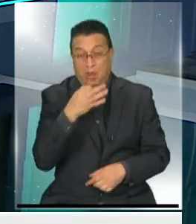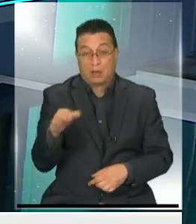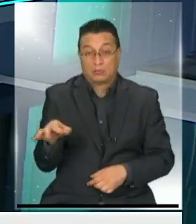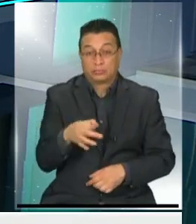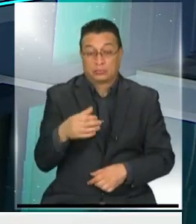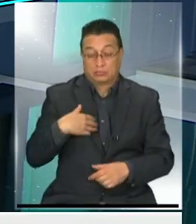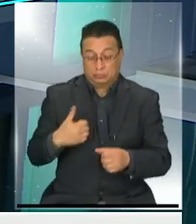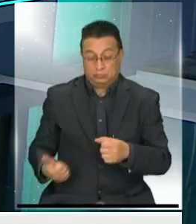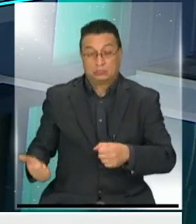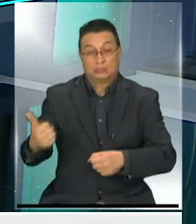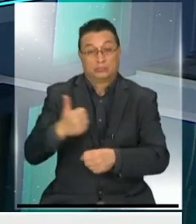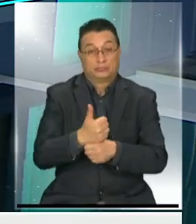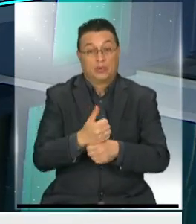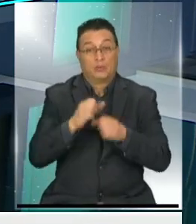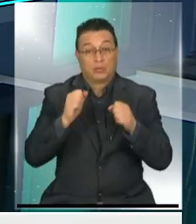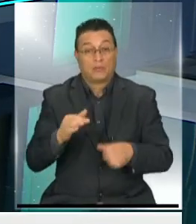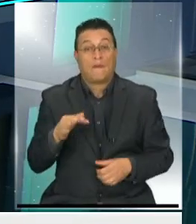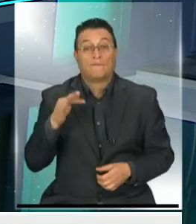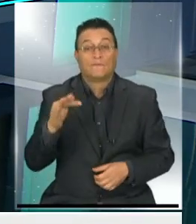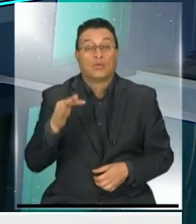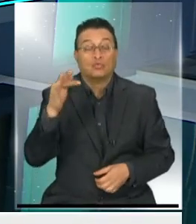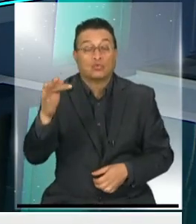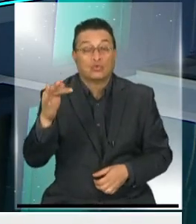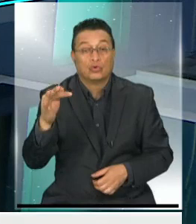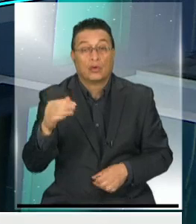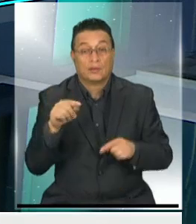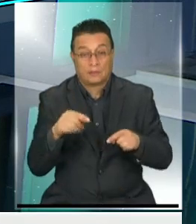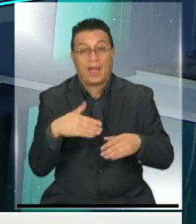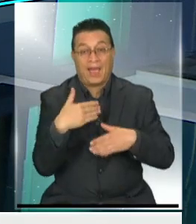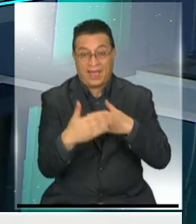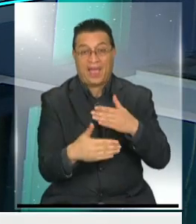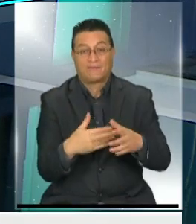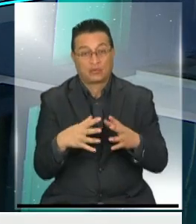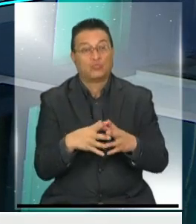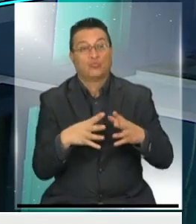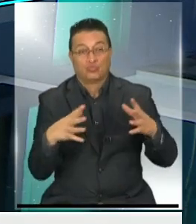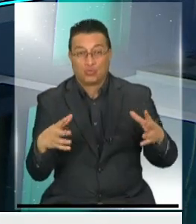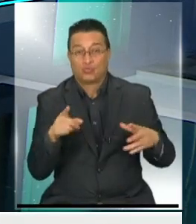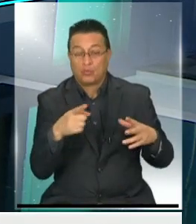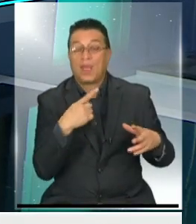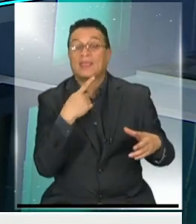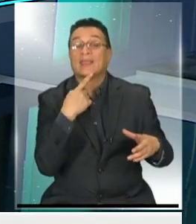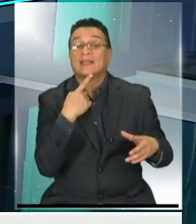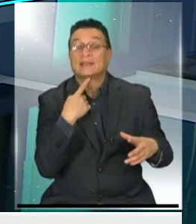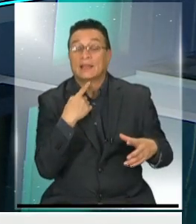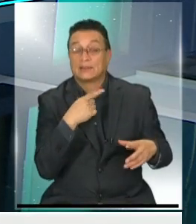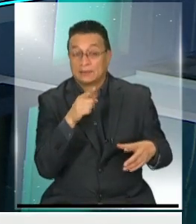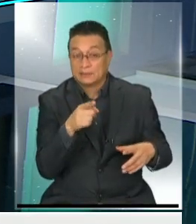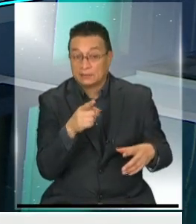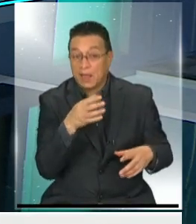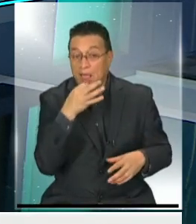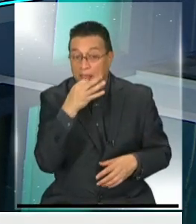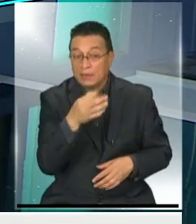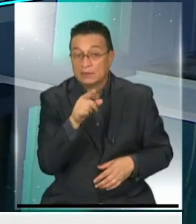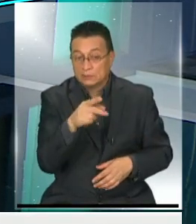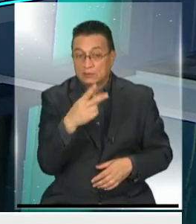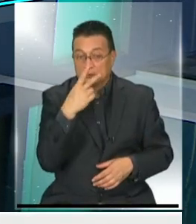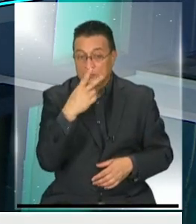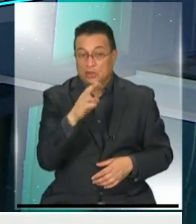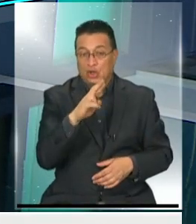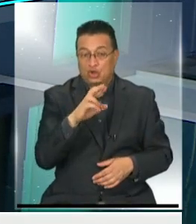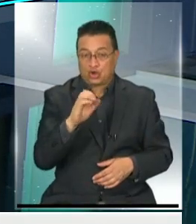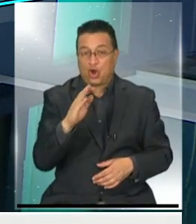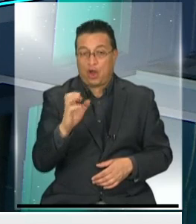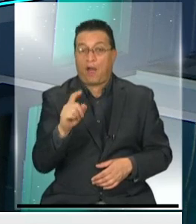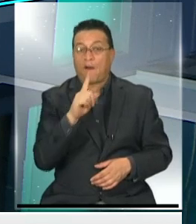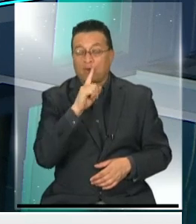mi lugar? También puede pasar en el futuro. Bien, esto está avanzando mucho y esto es muy interesante porque ellos dicen, esta es la visión de la robótica que